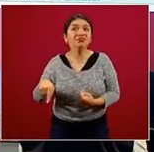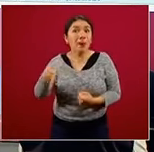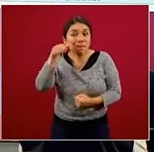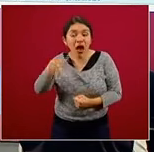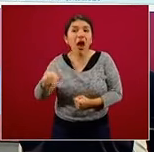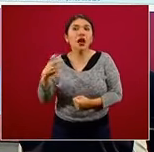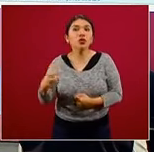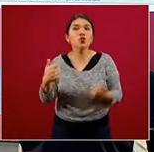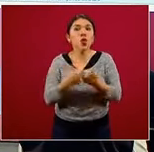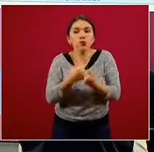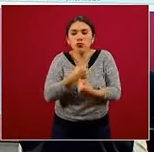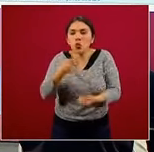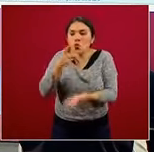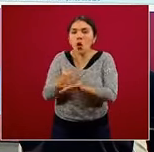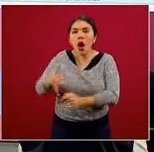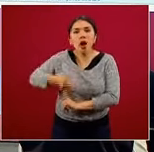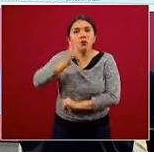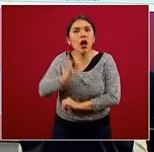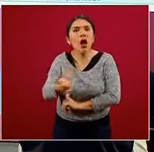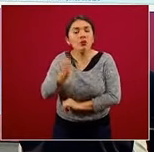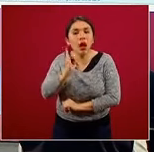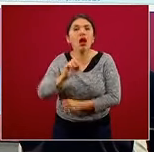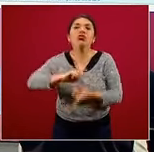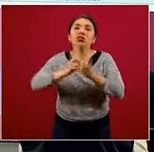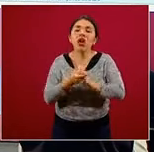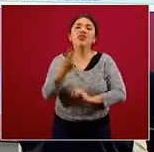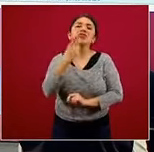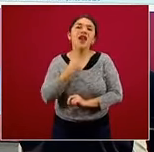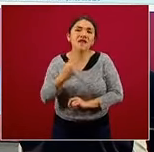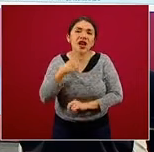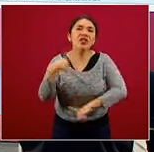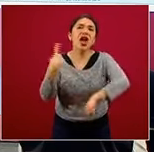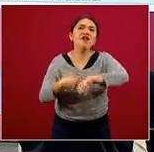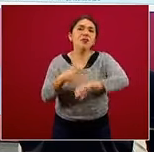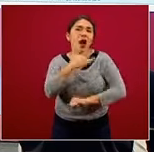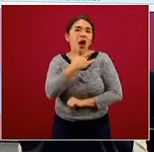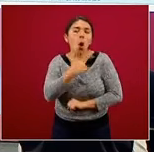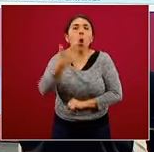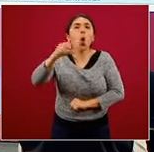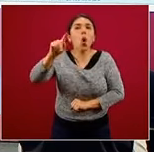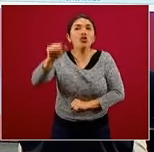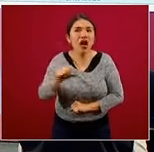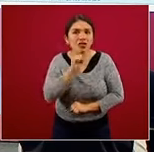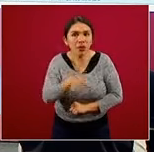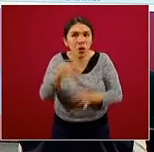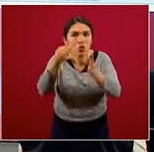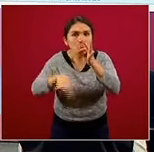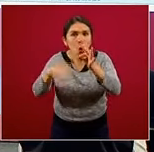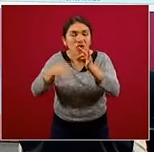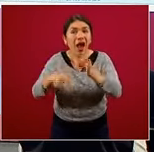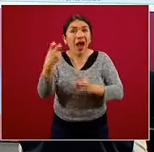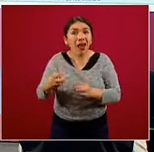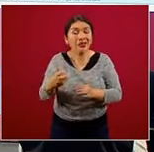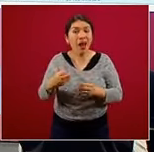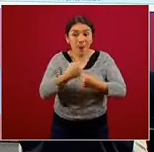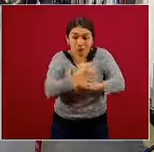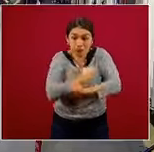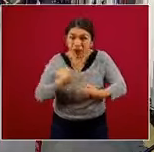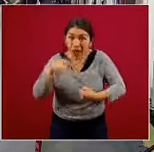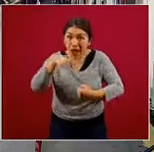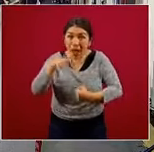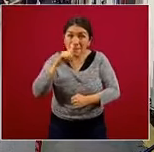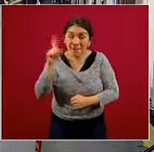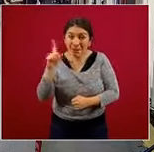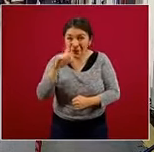sobrepeso y a obesidad, lleva también a diabetes, a enfermedad coronaria y a gota. Y a través de sus efectos en obesidad,